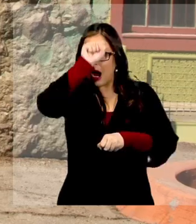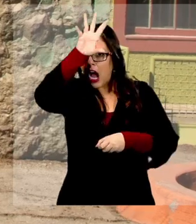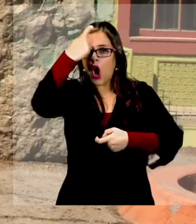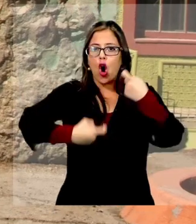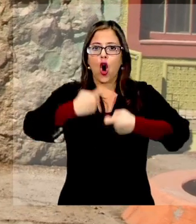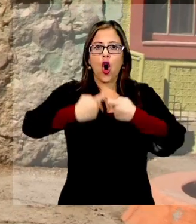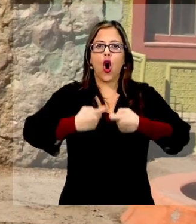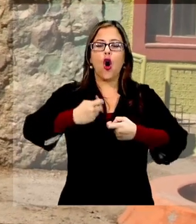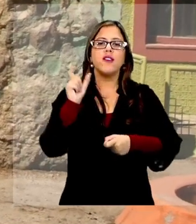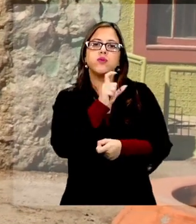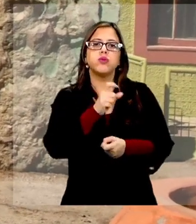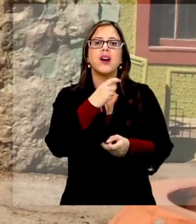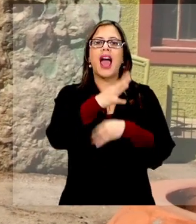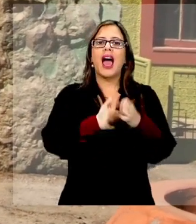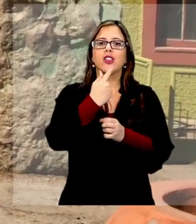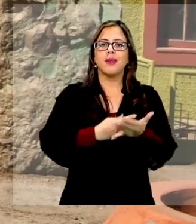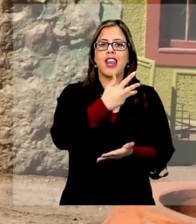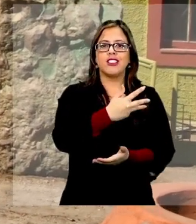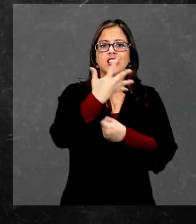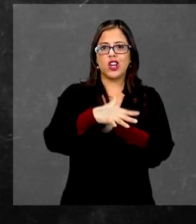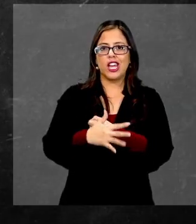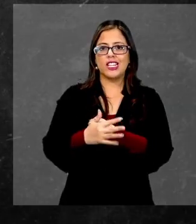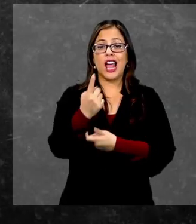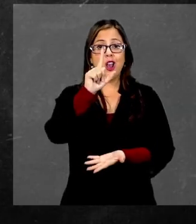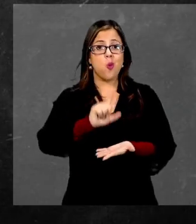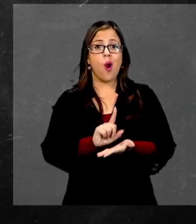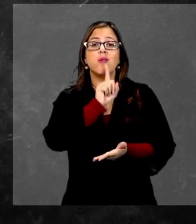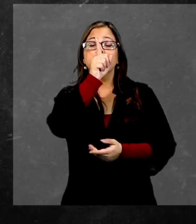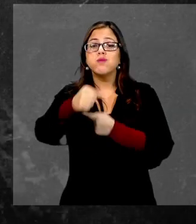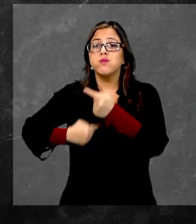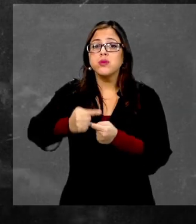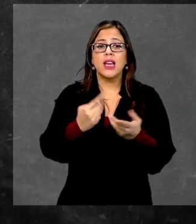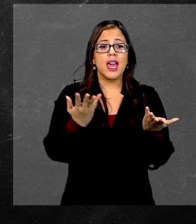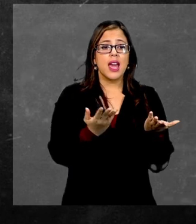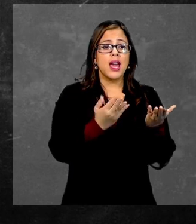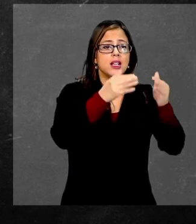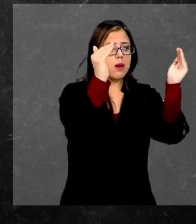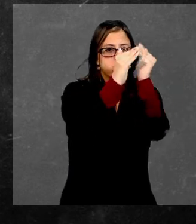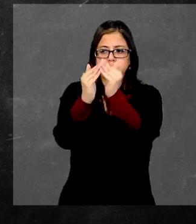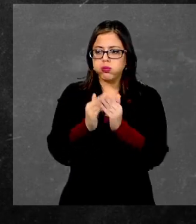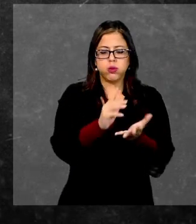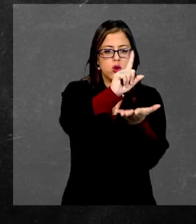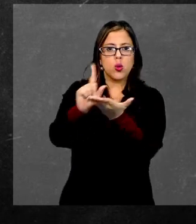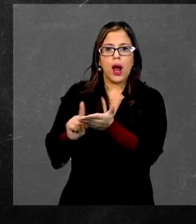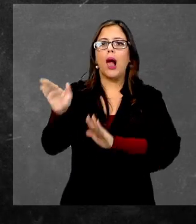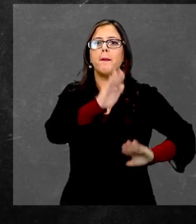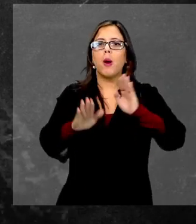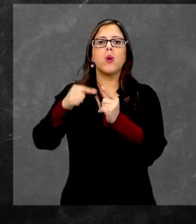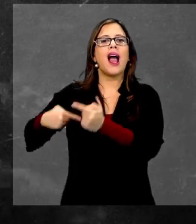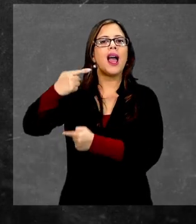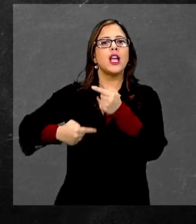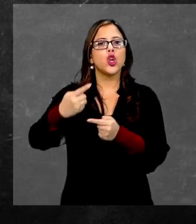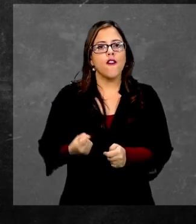cobre en el año 1915. Una zona típica es un conjunto de casas que están protegidas para resguardar su